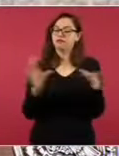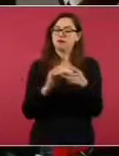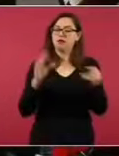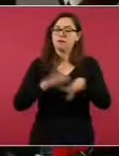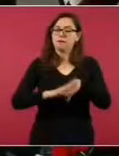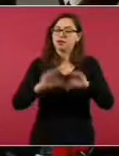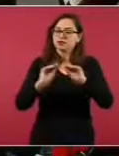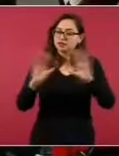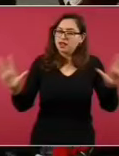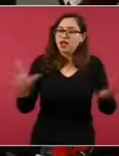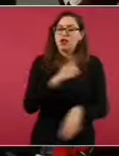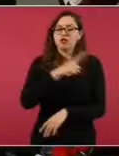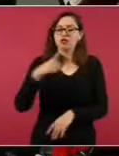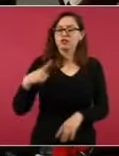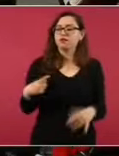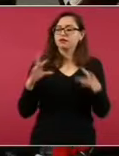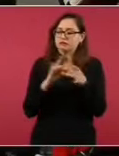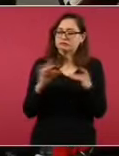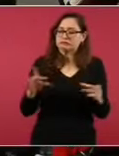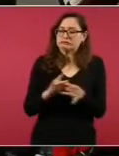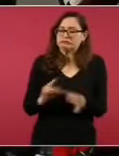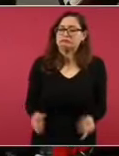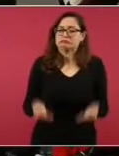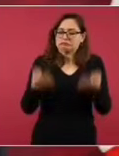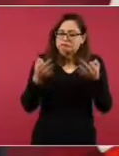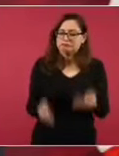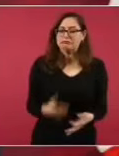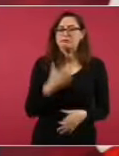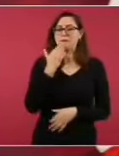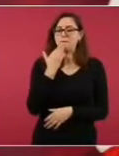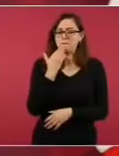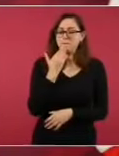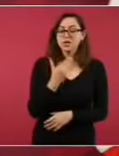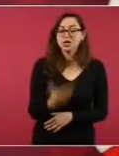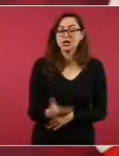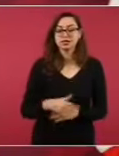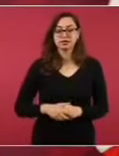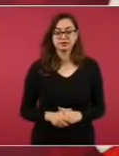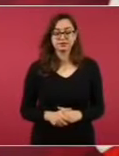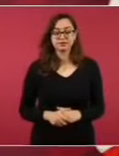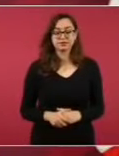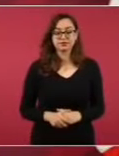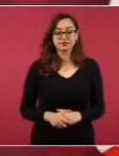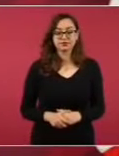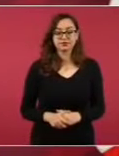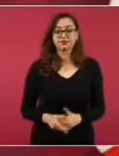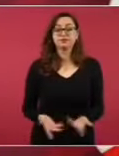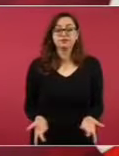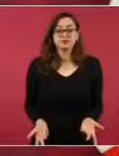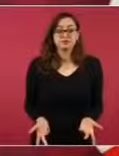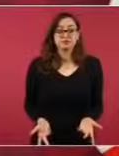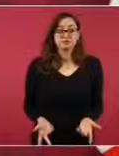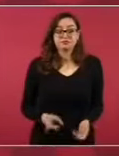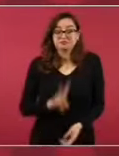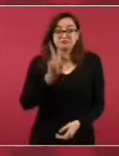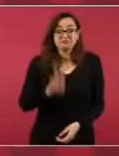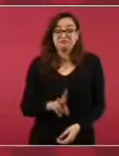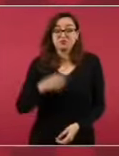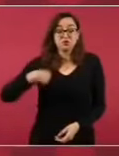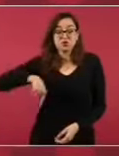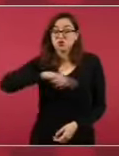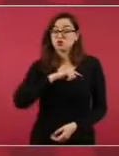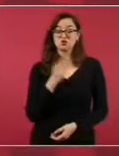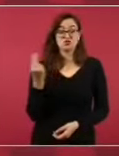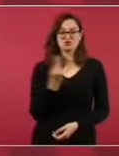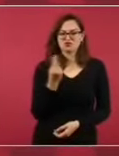les puedo decir al pueblo de México que nosotros tenemos finanzas públicas sanas,